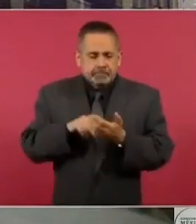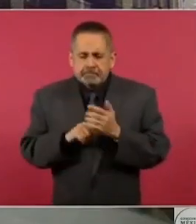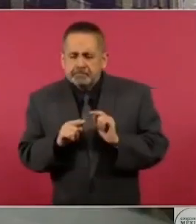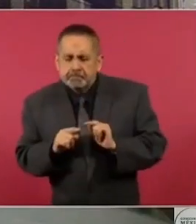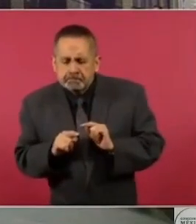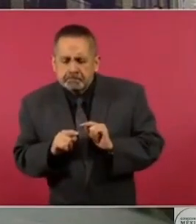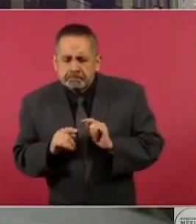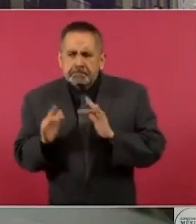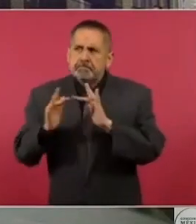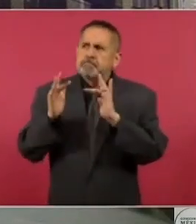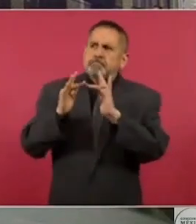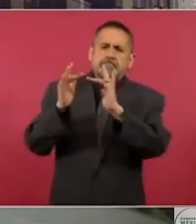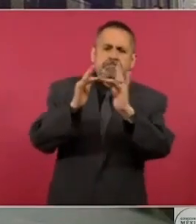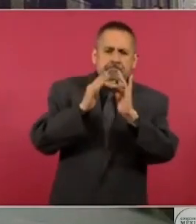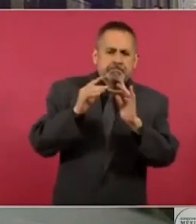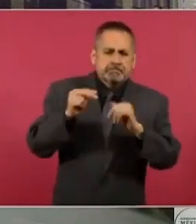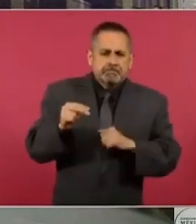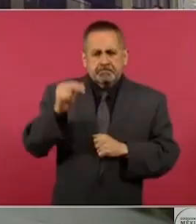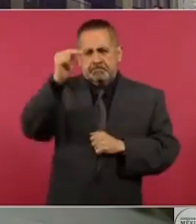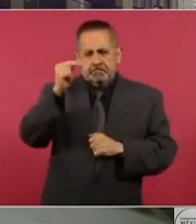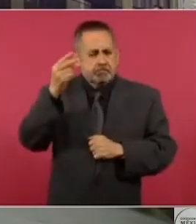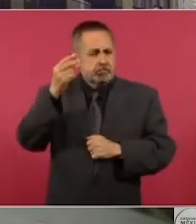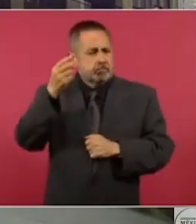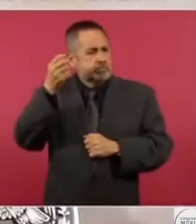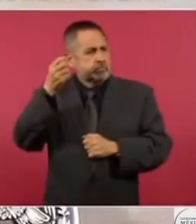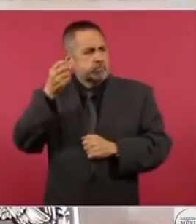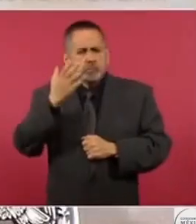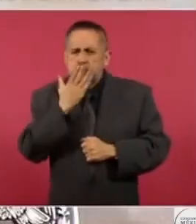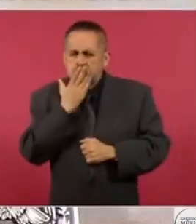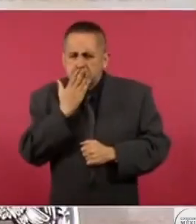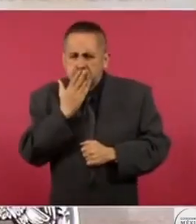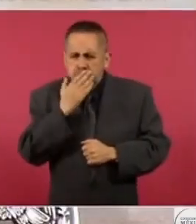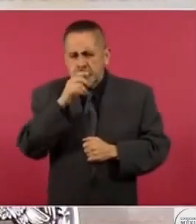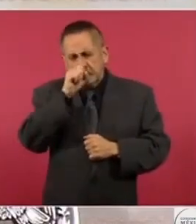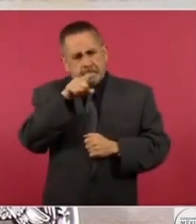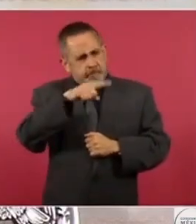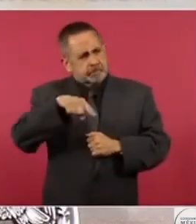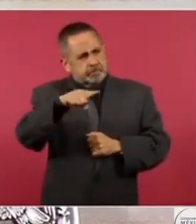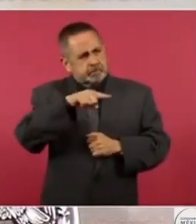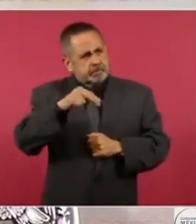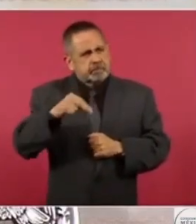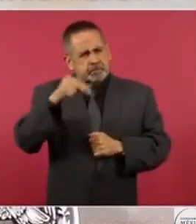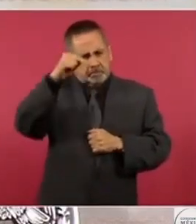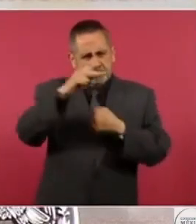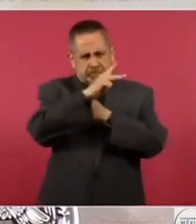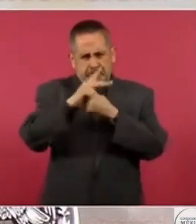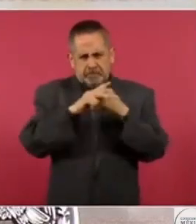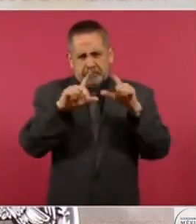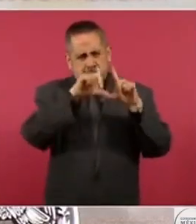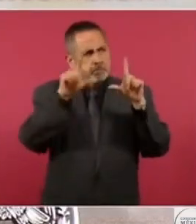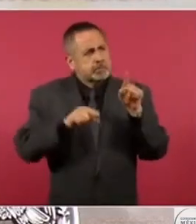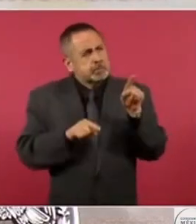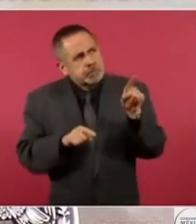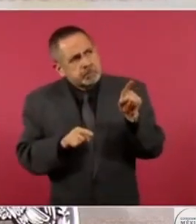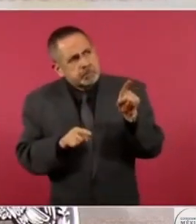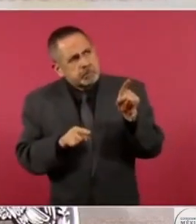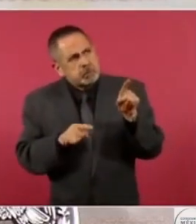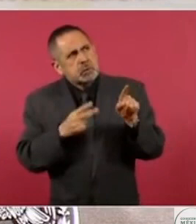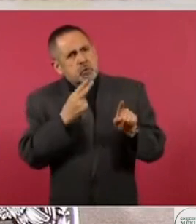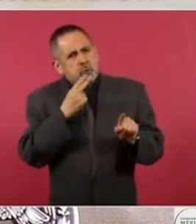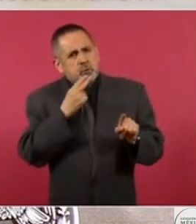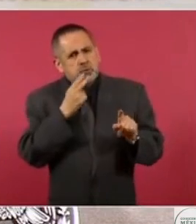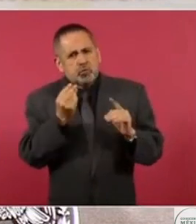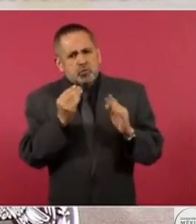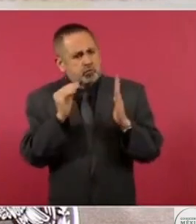comunicación en el norte, en Sonora y en el norte del país, también se ha hecho